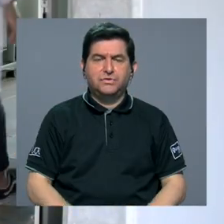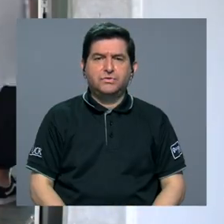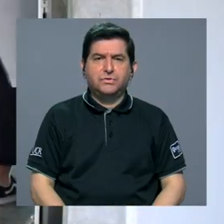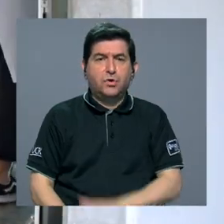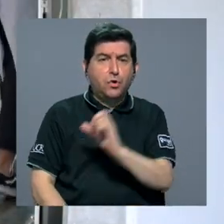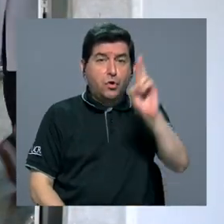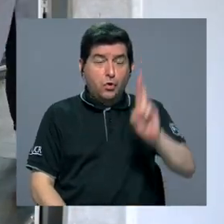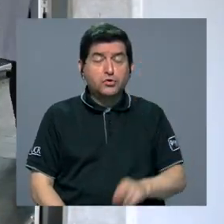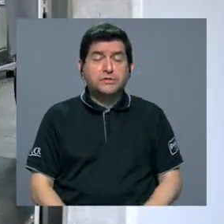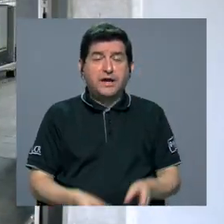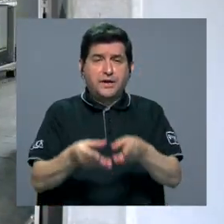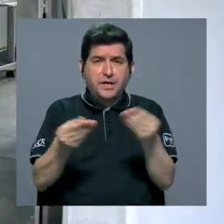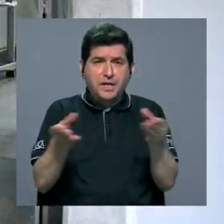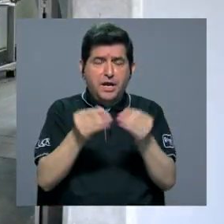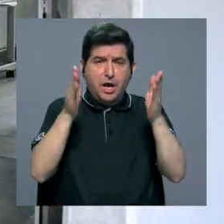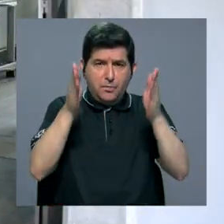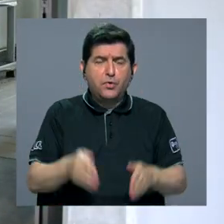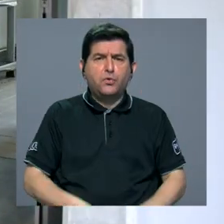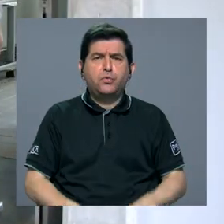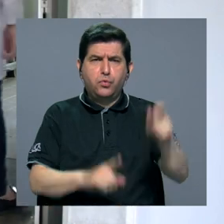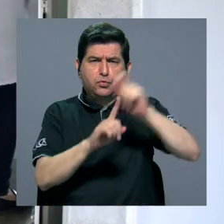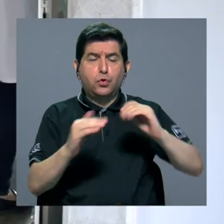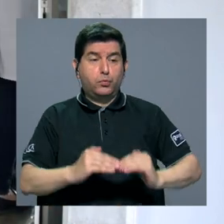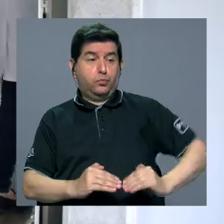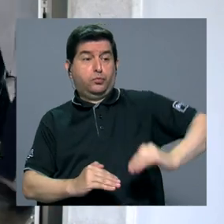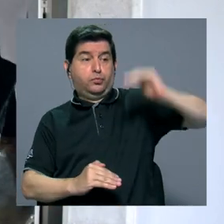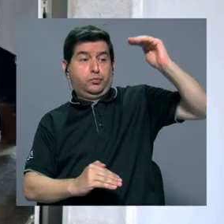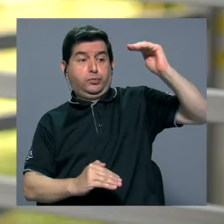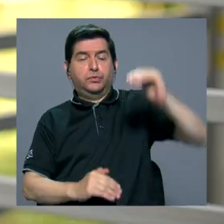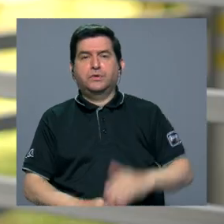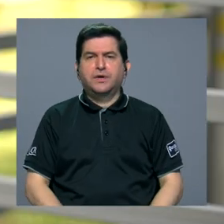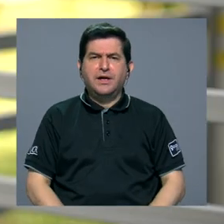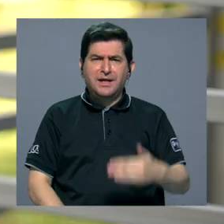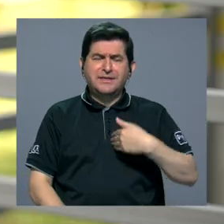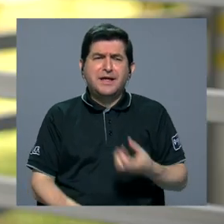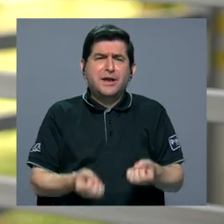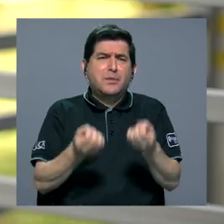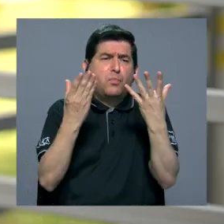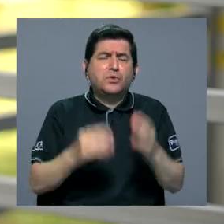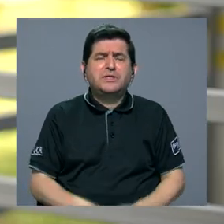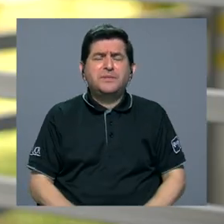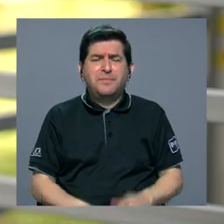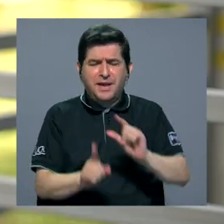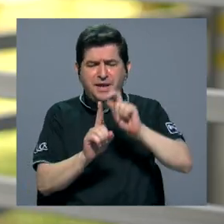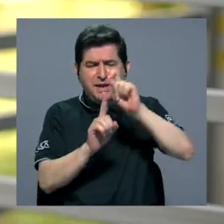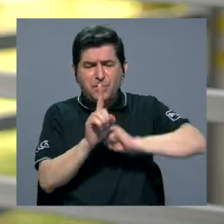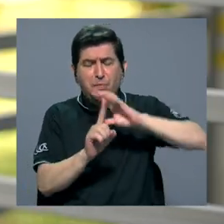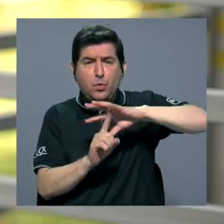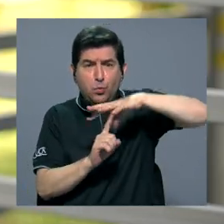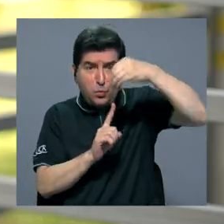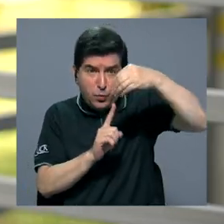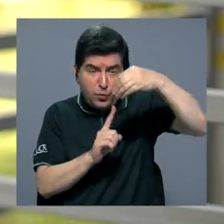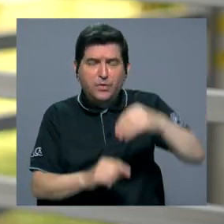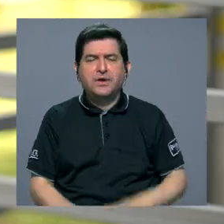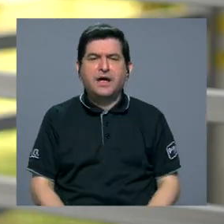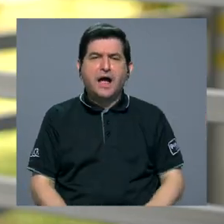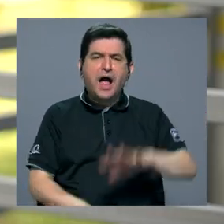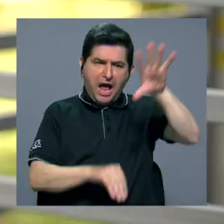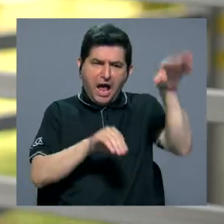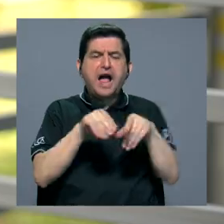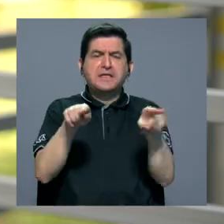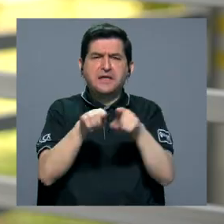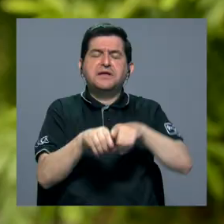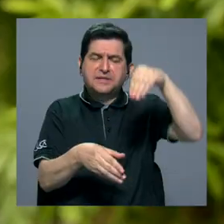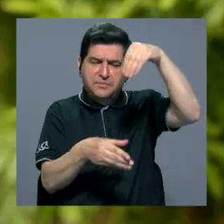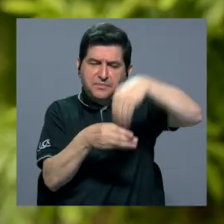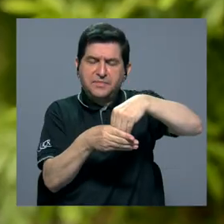Costa Rica es uno de los productores de banana más altos, tiene mucho su producto, muchas cáscaras de banana, entonces decidimos también incorporarlo en nuestro